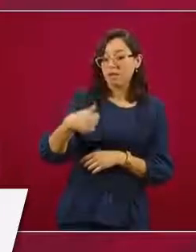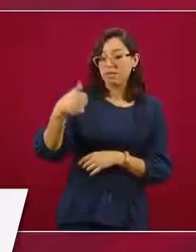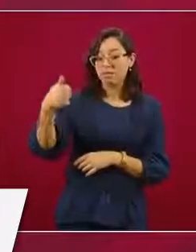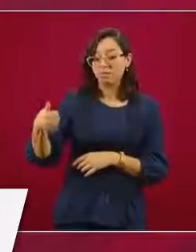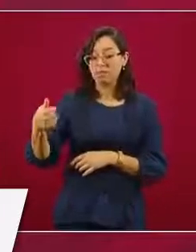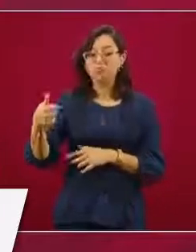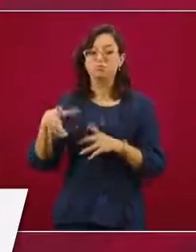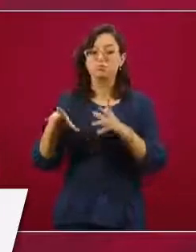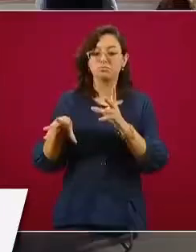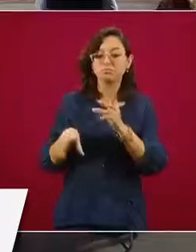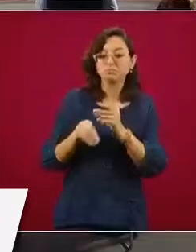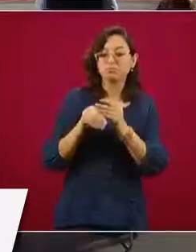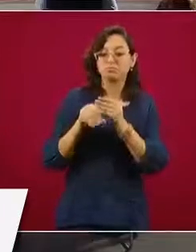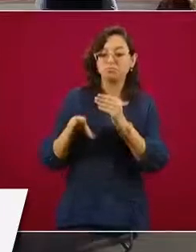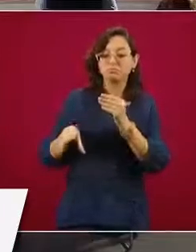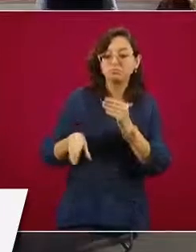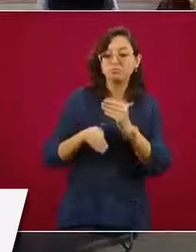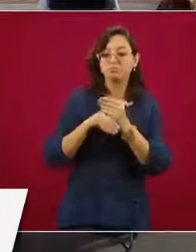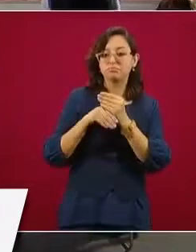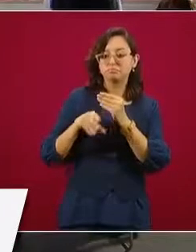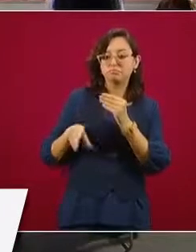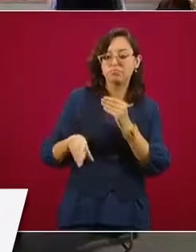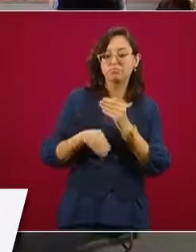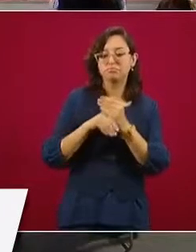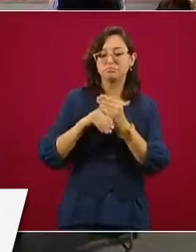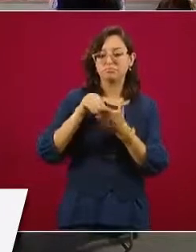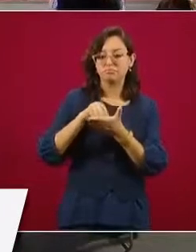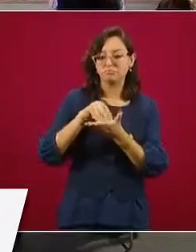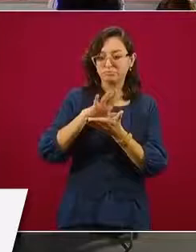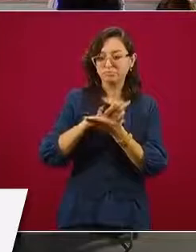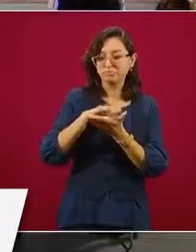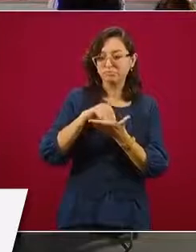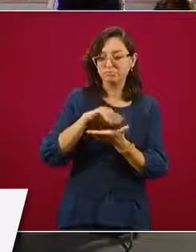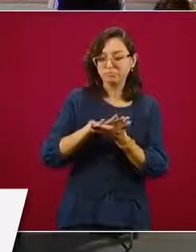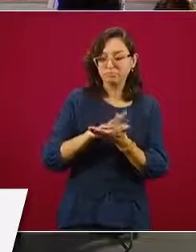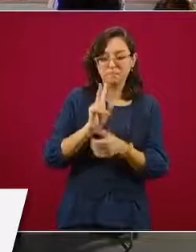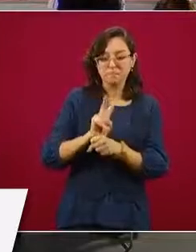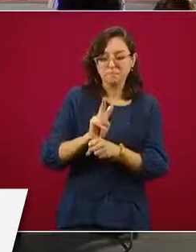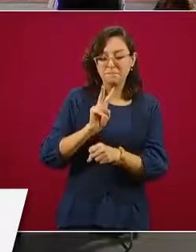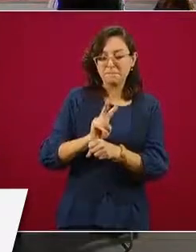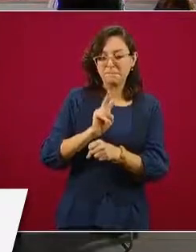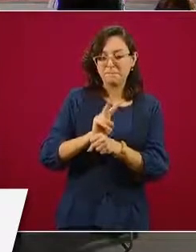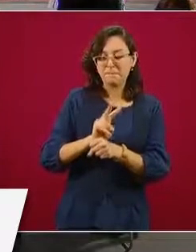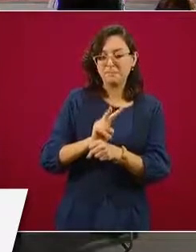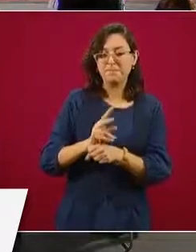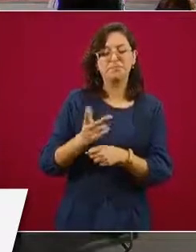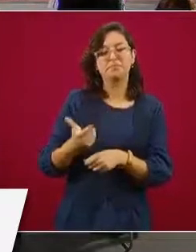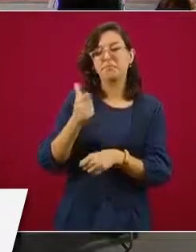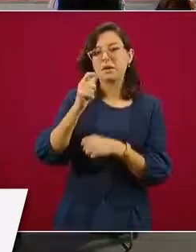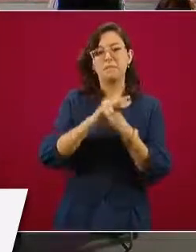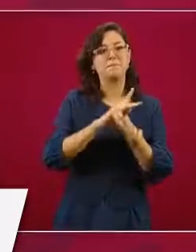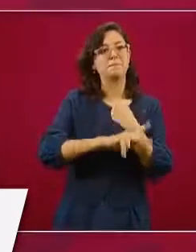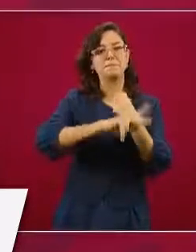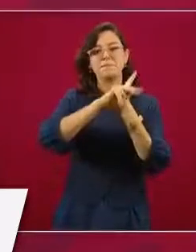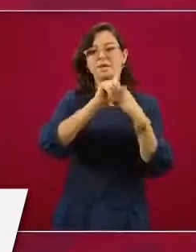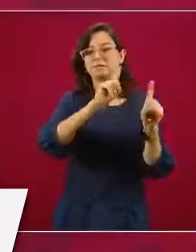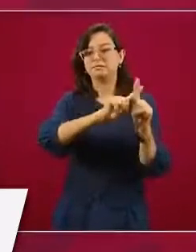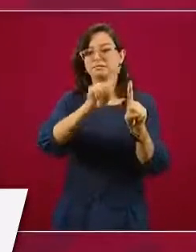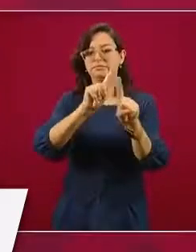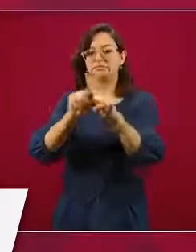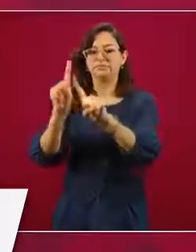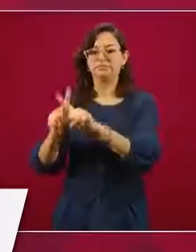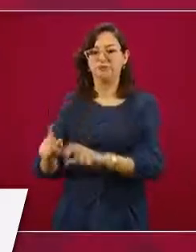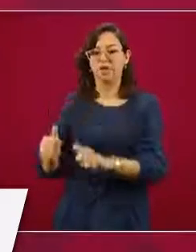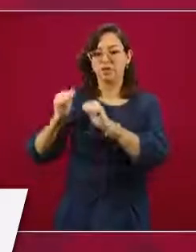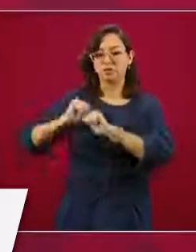comunica a los sistemas de vigilancia epidemiológica, que en casi todos los países los coordina la